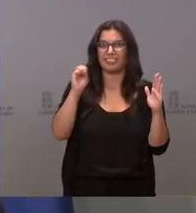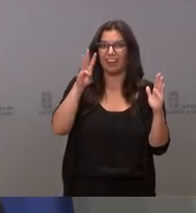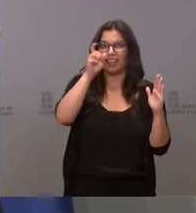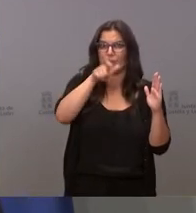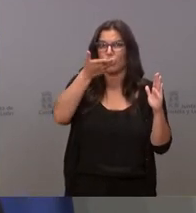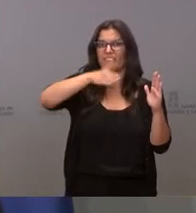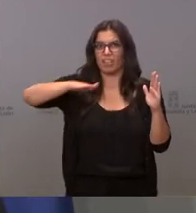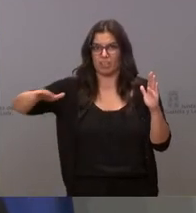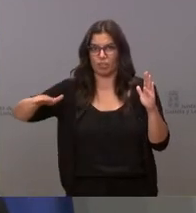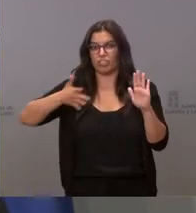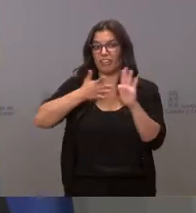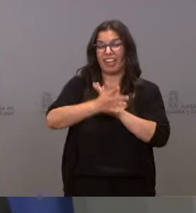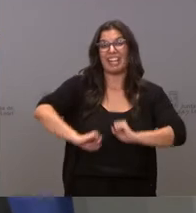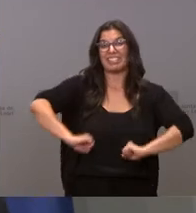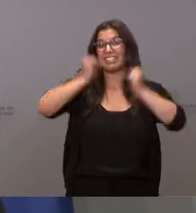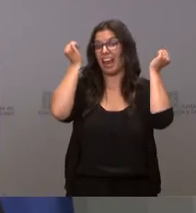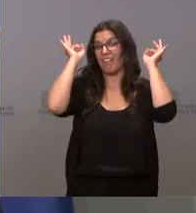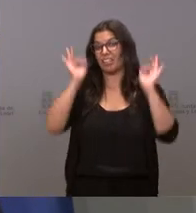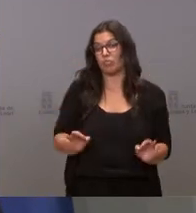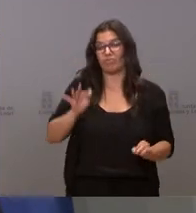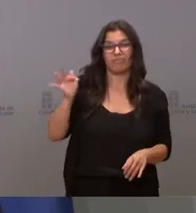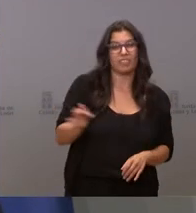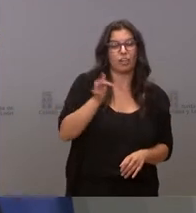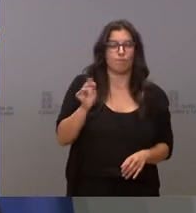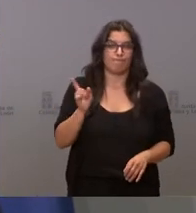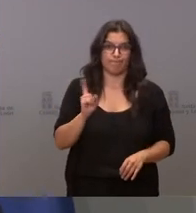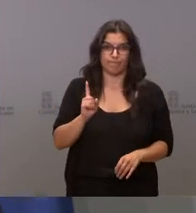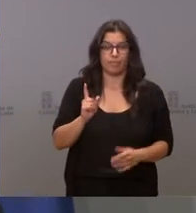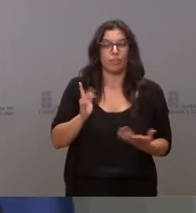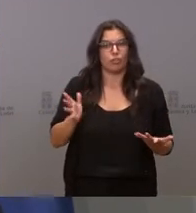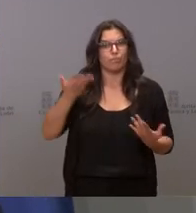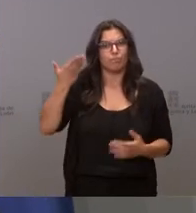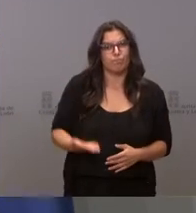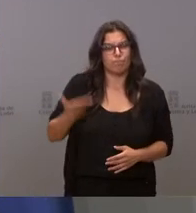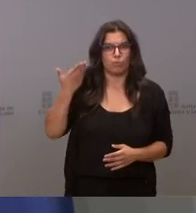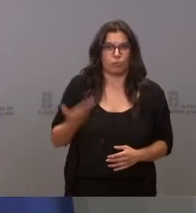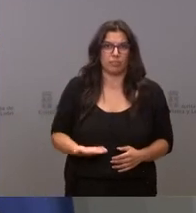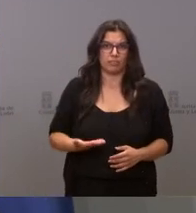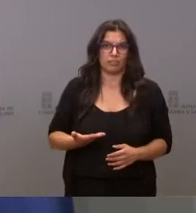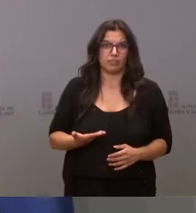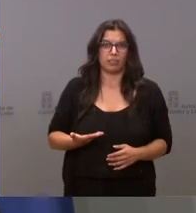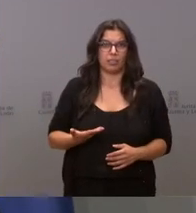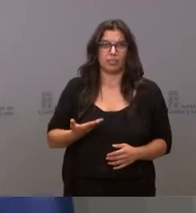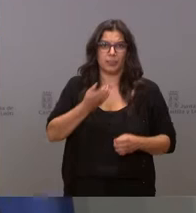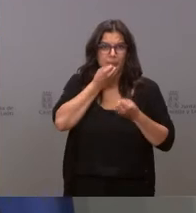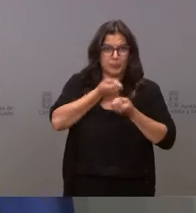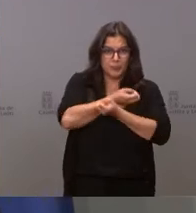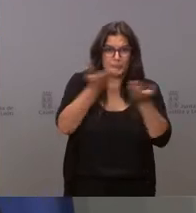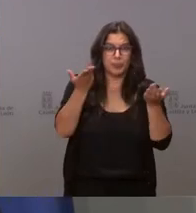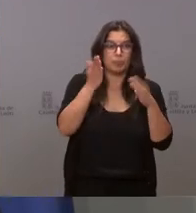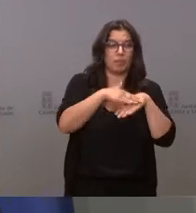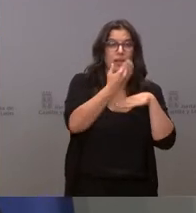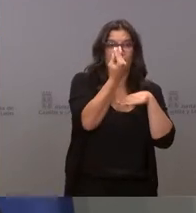al 100%. Por tanto, es muy importante, un mensaje tanto para los jóvenes